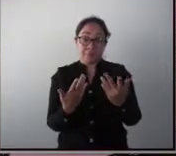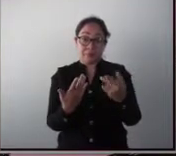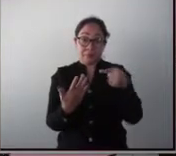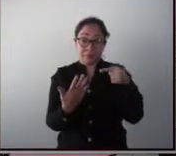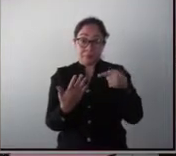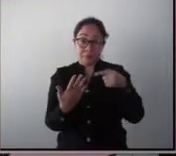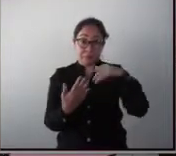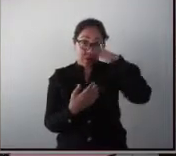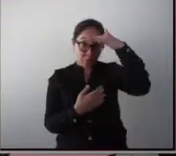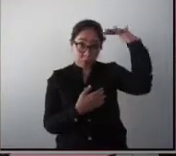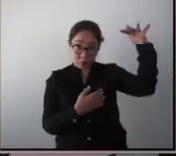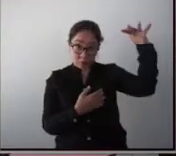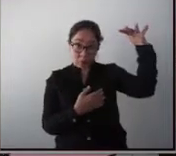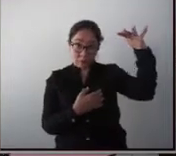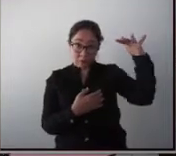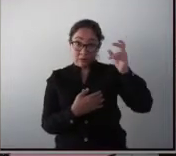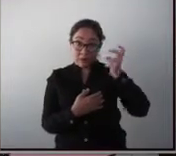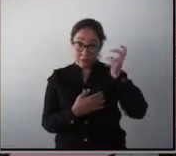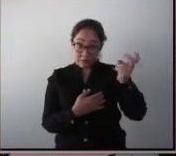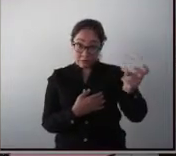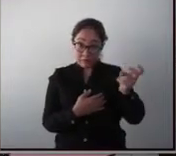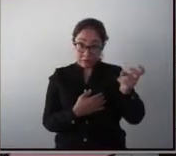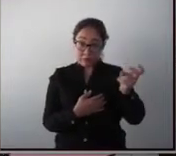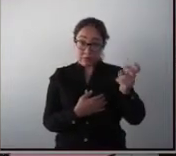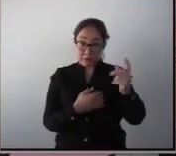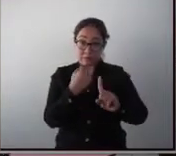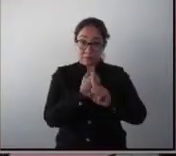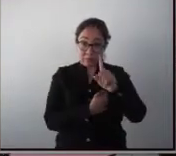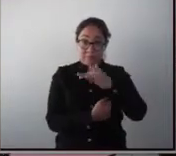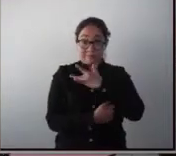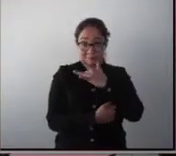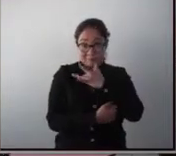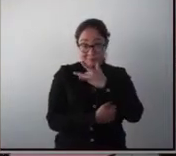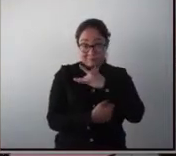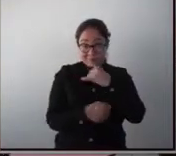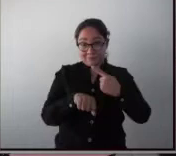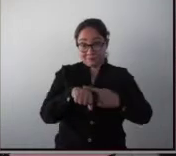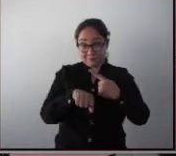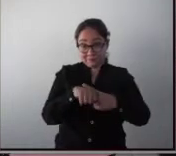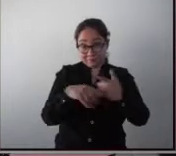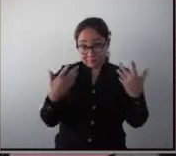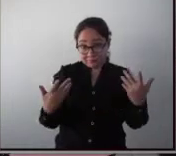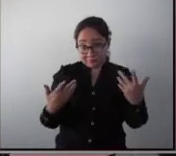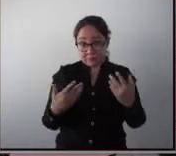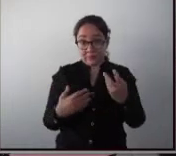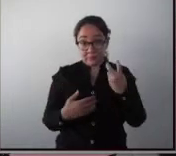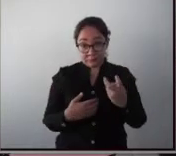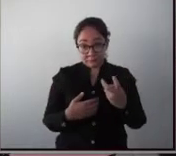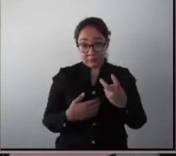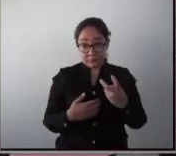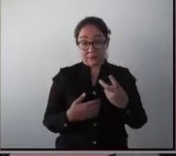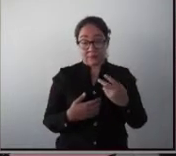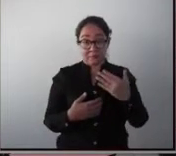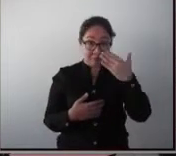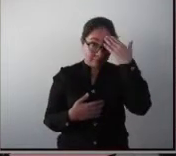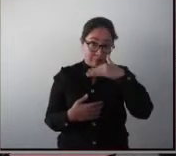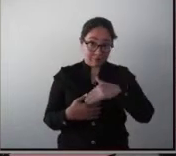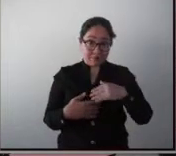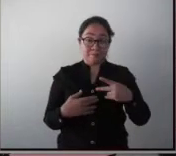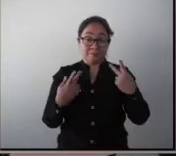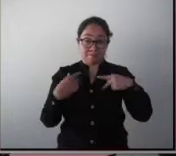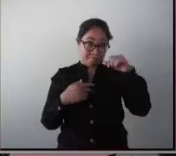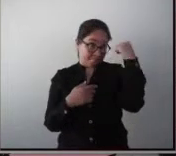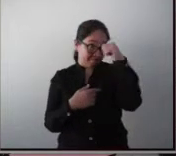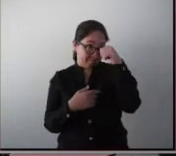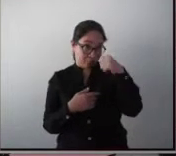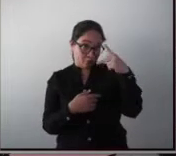adulto, pues sí generalmente tienen problemas cardíacos. Una buena proporción de personas con autismo.